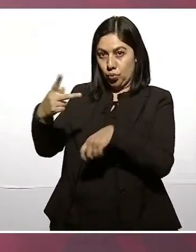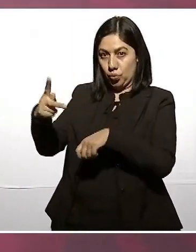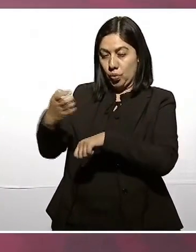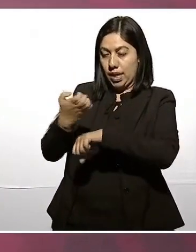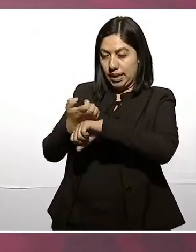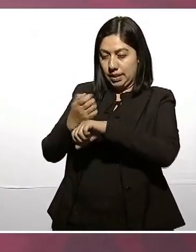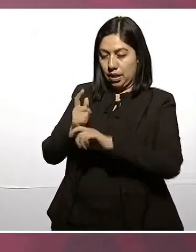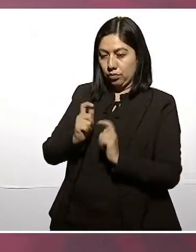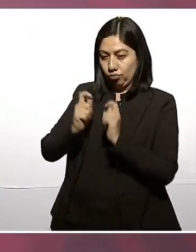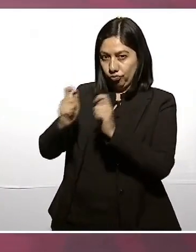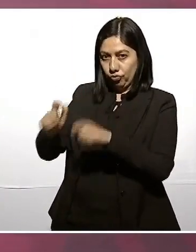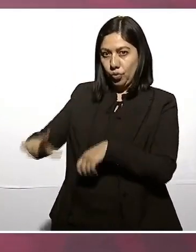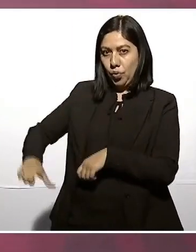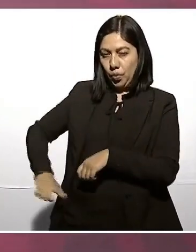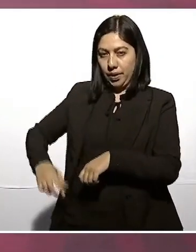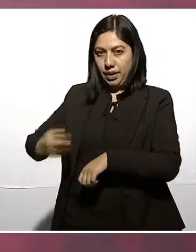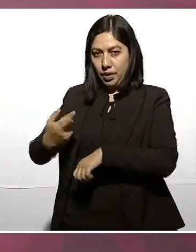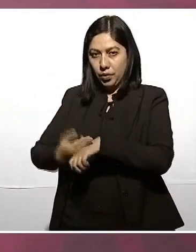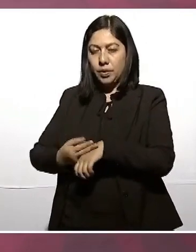Nayarit,